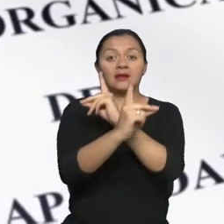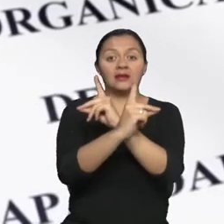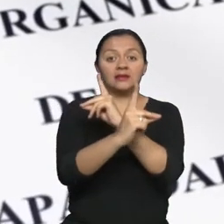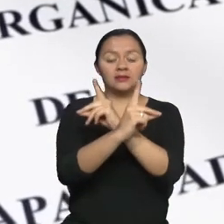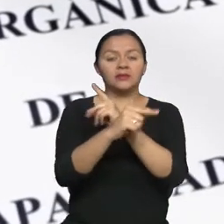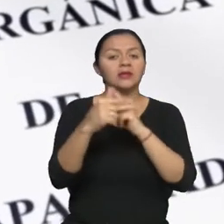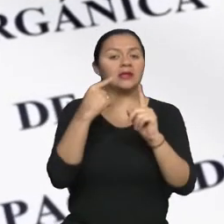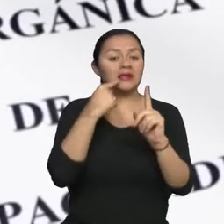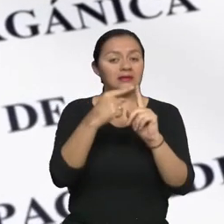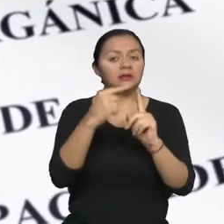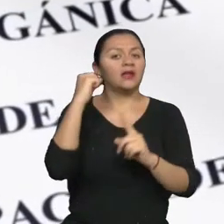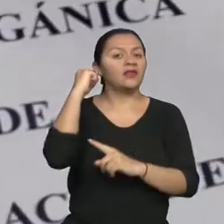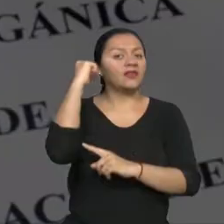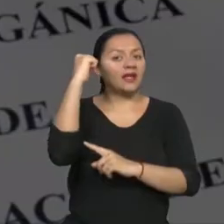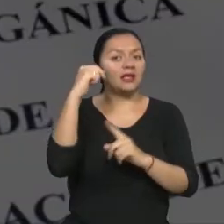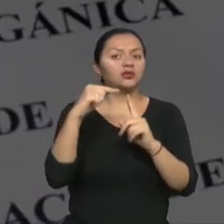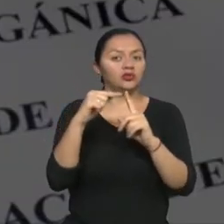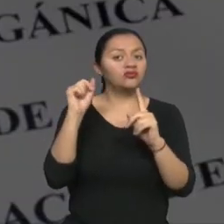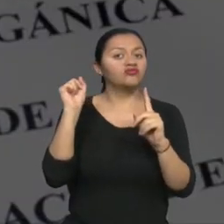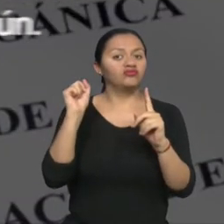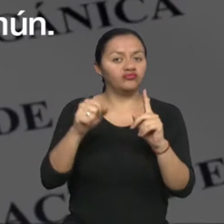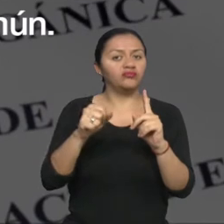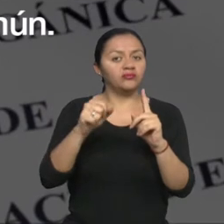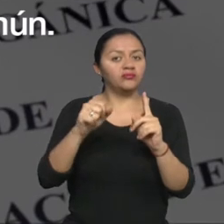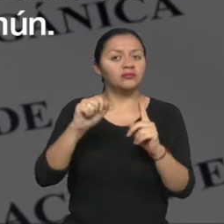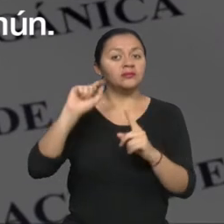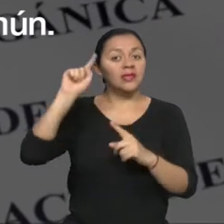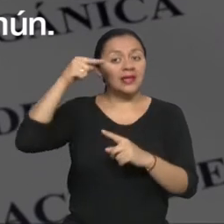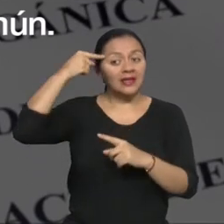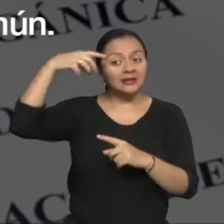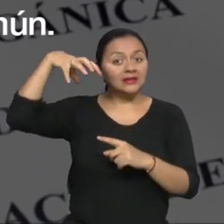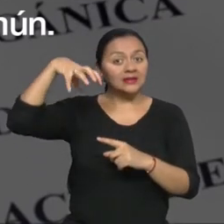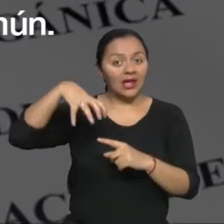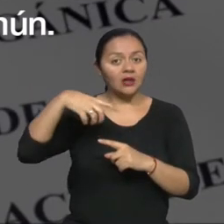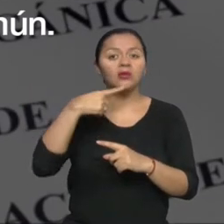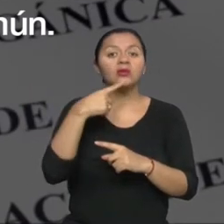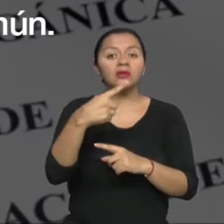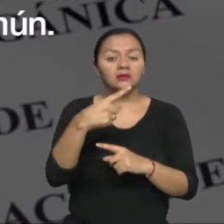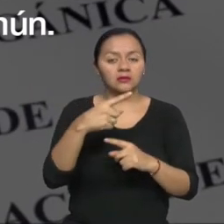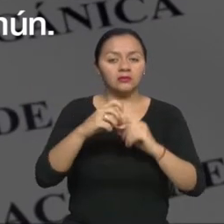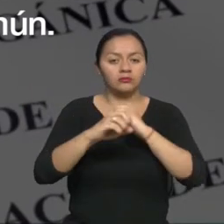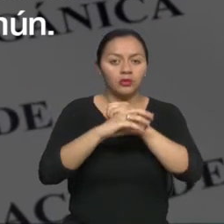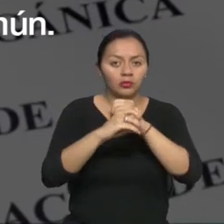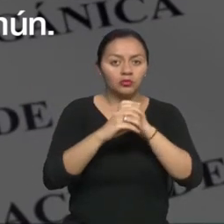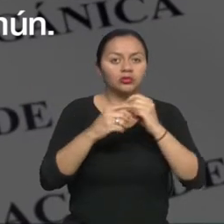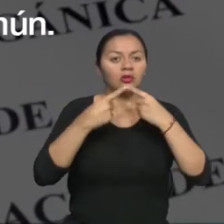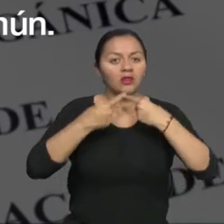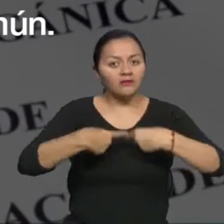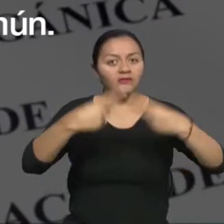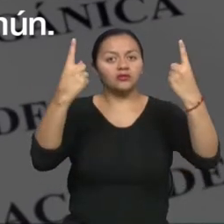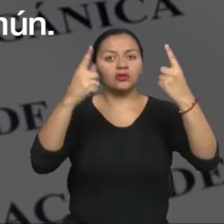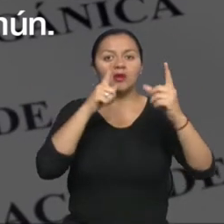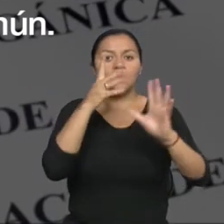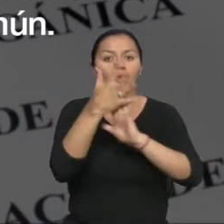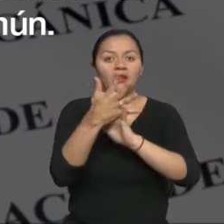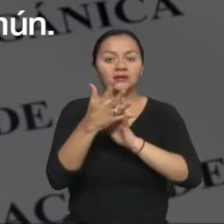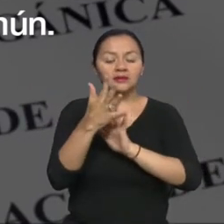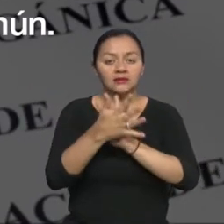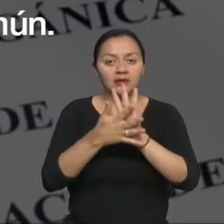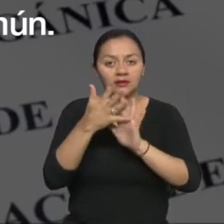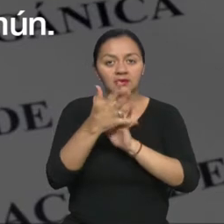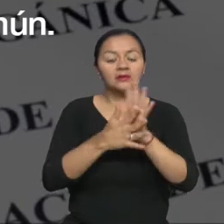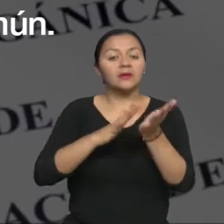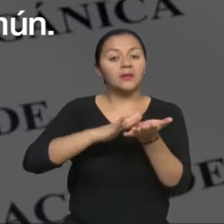este derecho ya que el Estado promocionará el uso de la lengua de señas ecuatoriana, el sistema braille, las